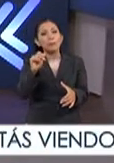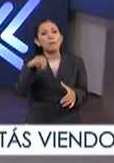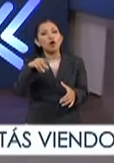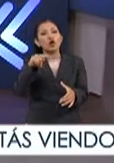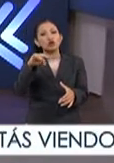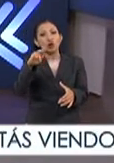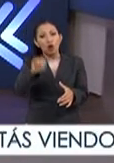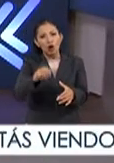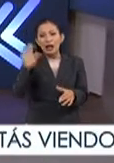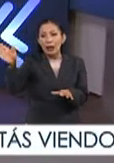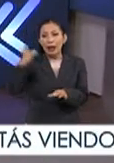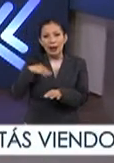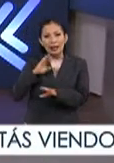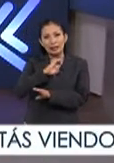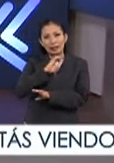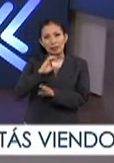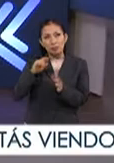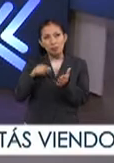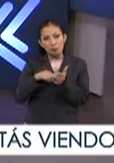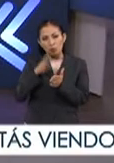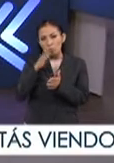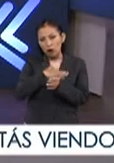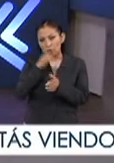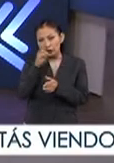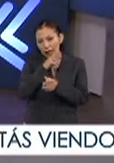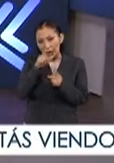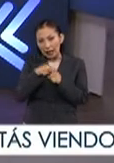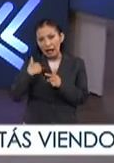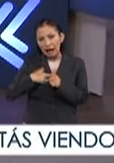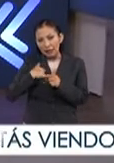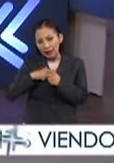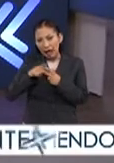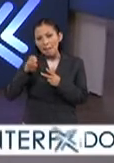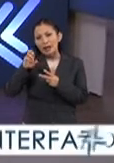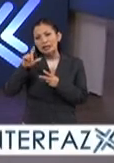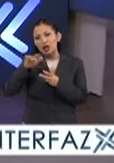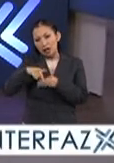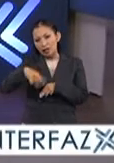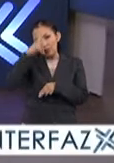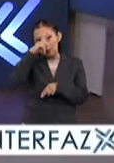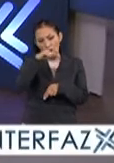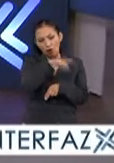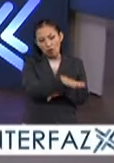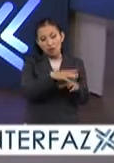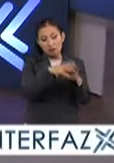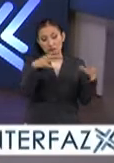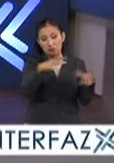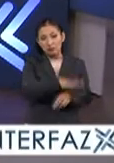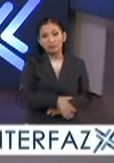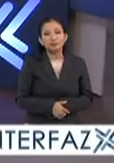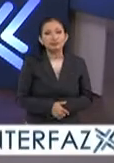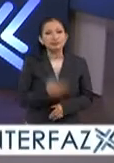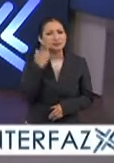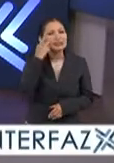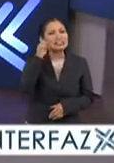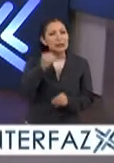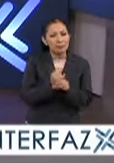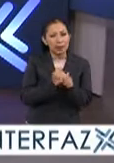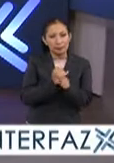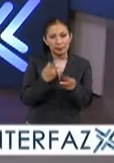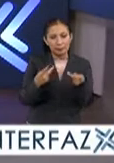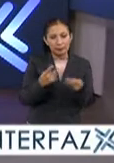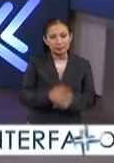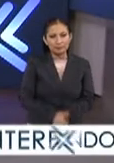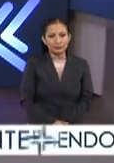técnica tanto en Barcelona en Buenos Aires en Canadá también y México que es una de las grandes pues muy bien vamos a ver este reportaje que nos